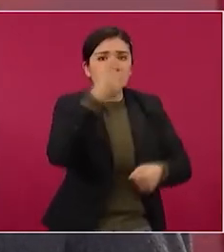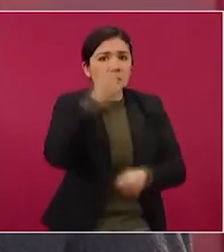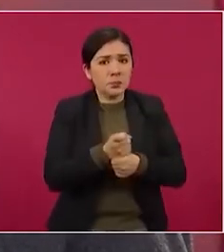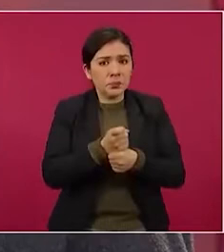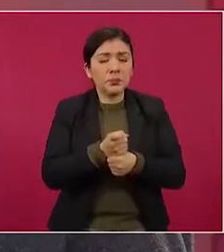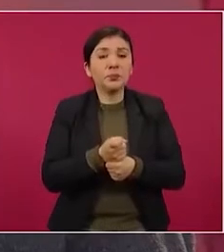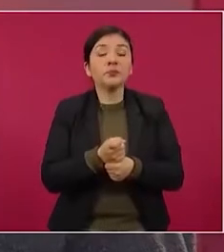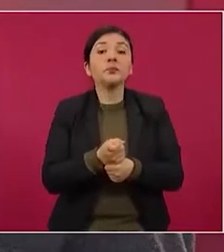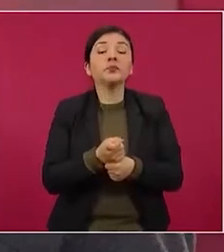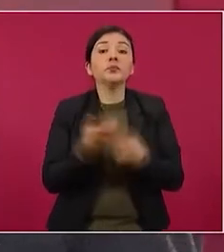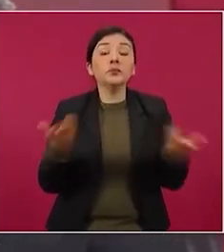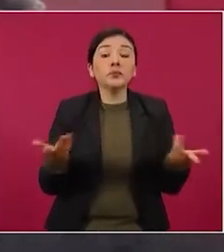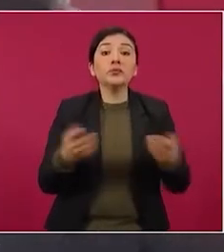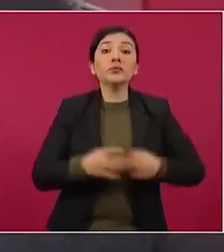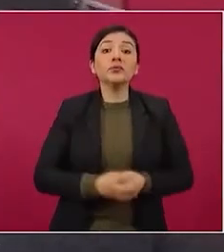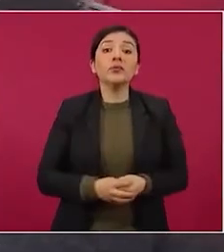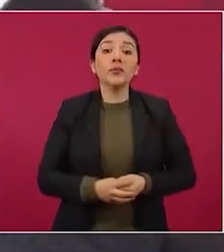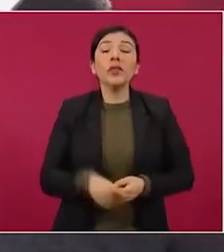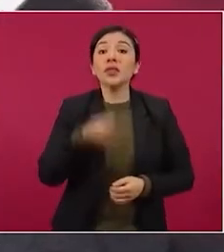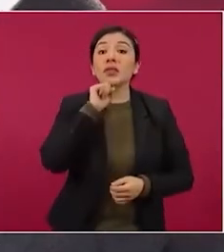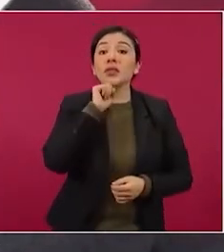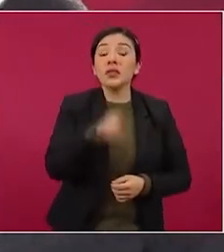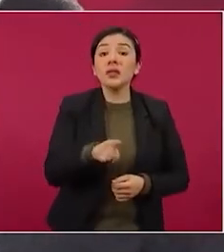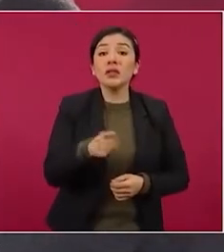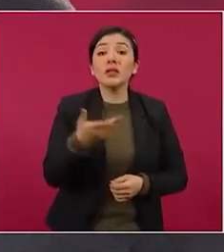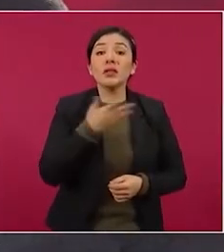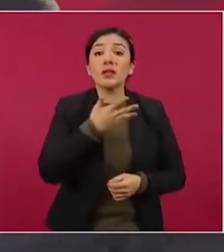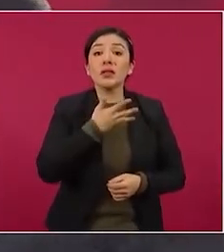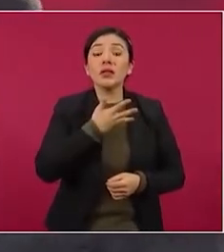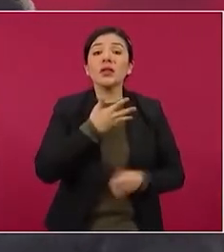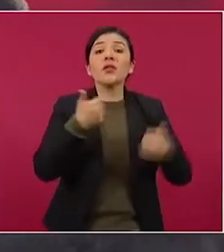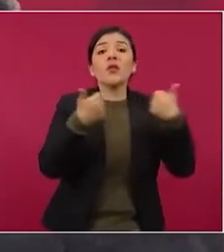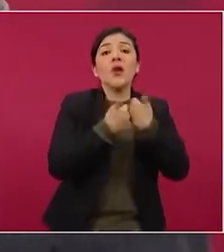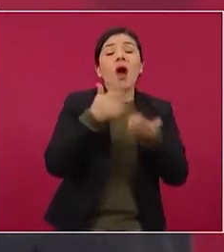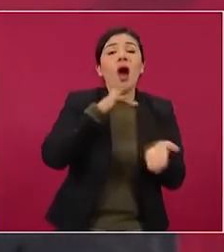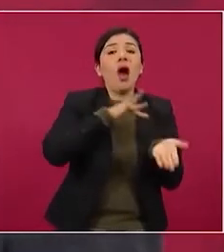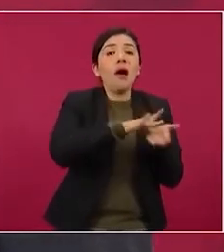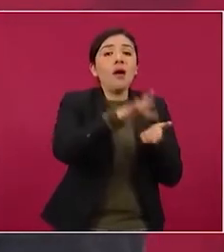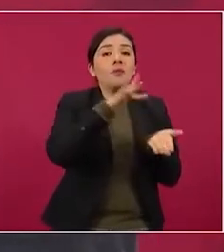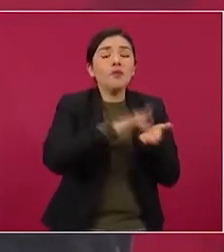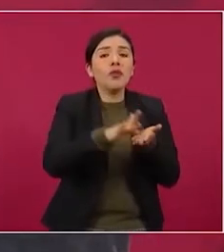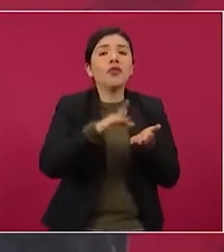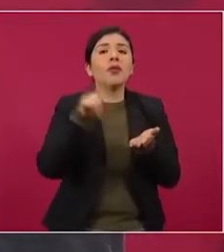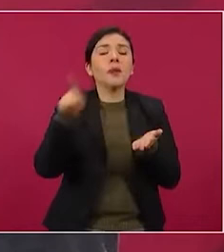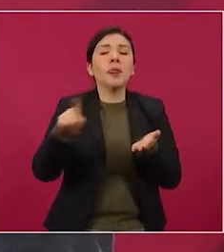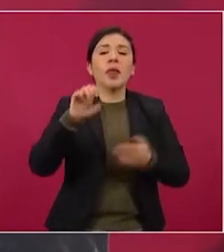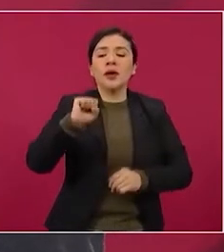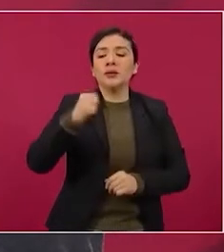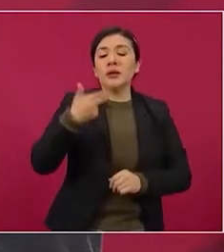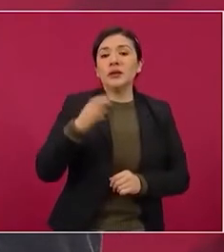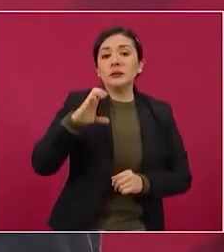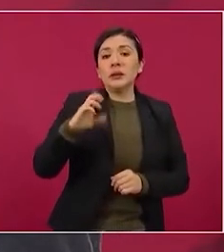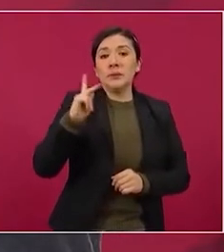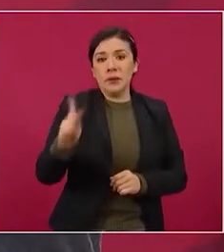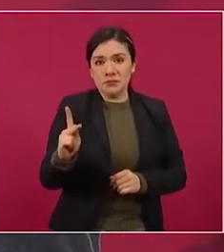y tenían también apoyo de la Secretaría de Hacienda